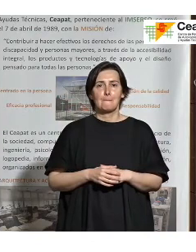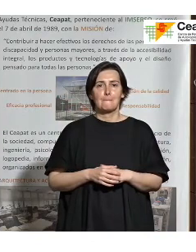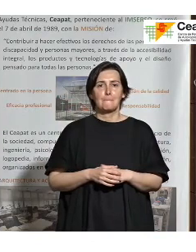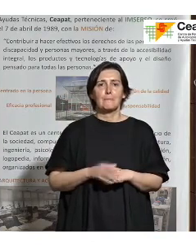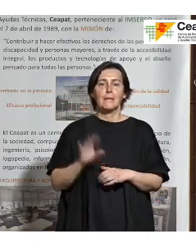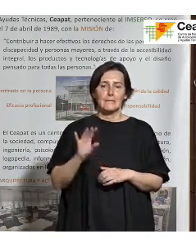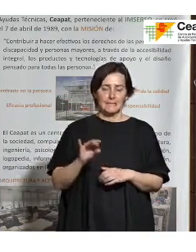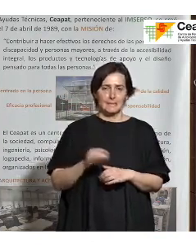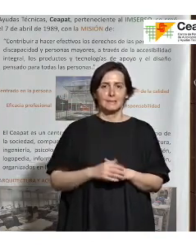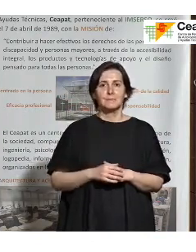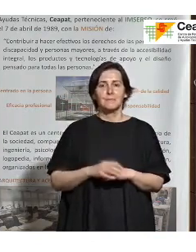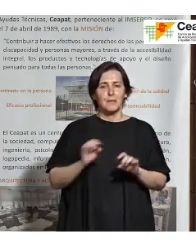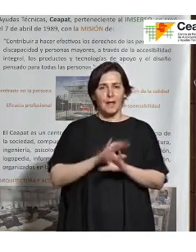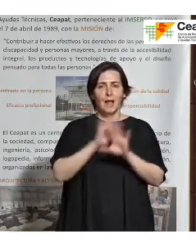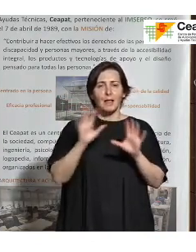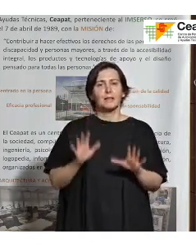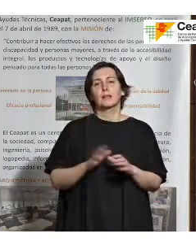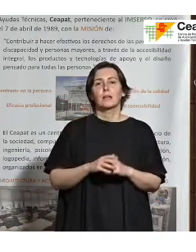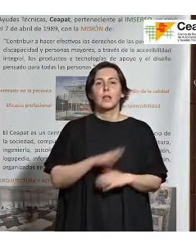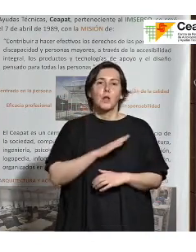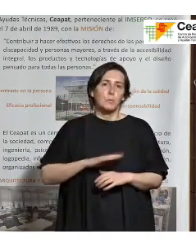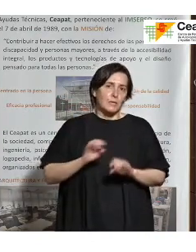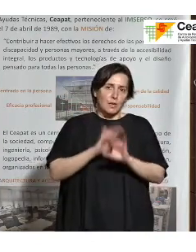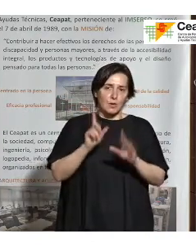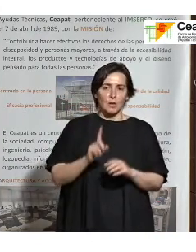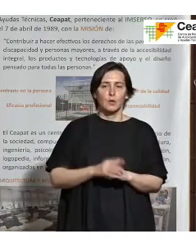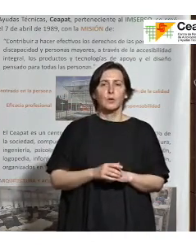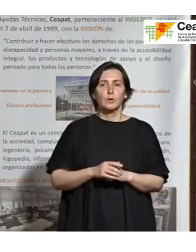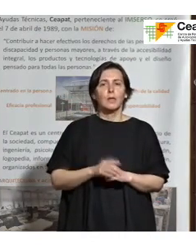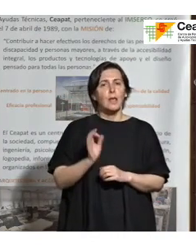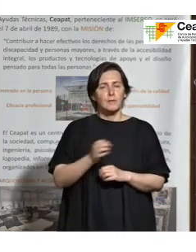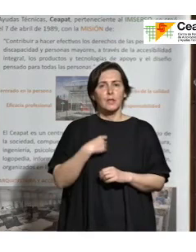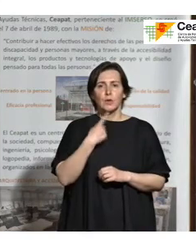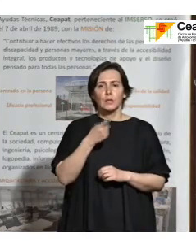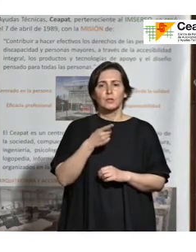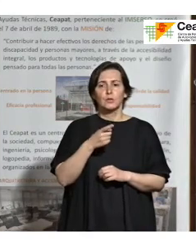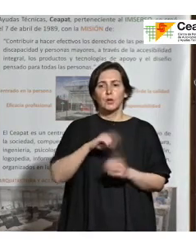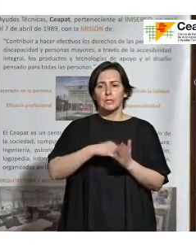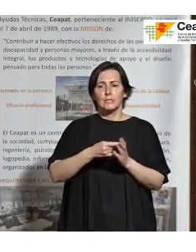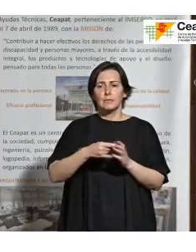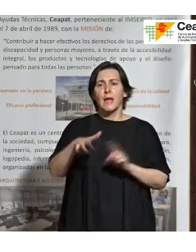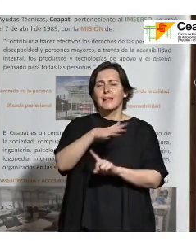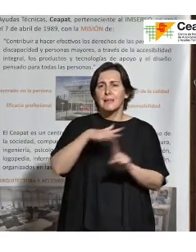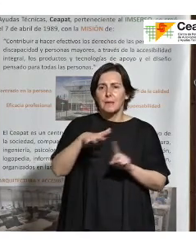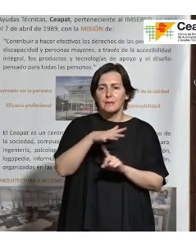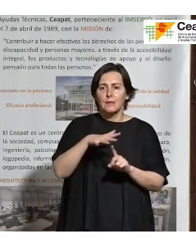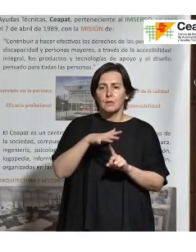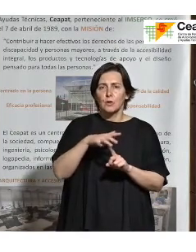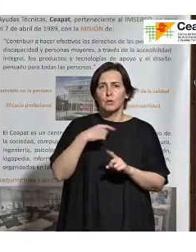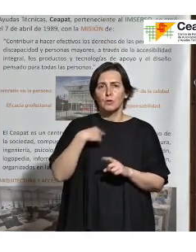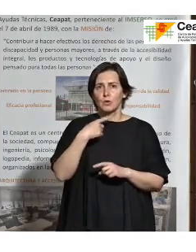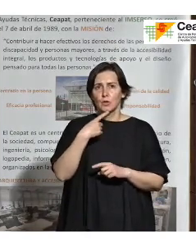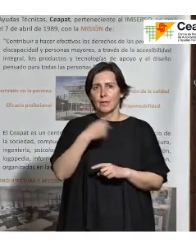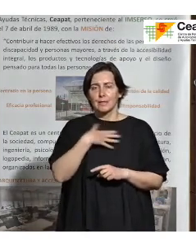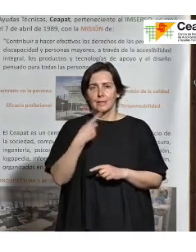Sí, simplemente aclarar si no había quedado claro. Cuando he mencionado efectivamente el sistema de climatización me refería al centro de atención o no. Es decir, que